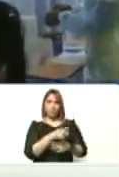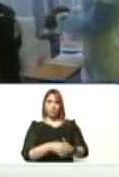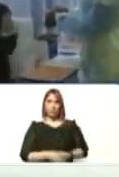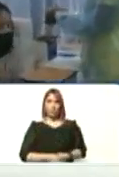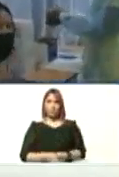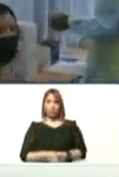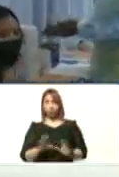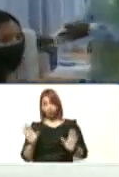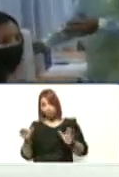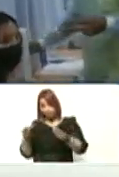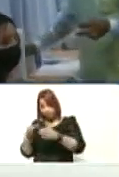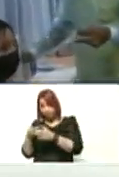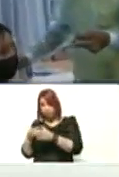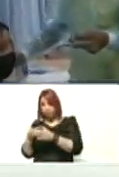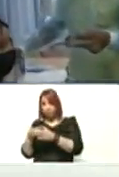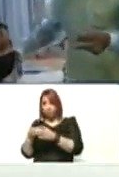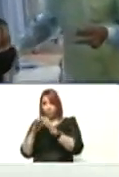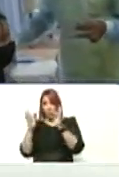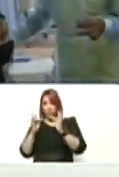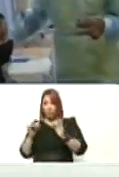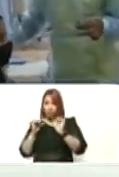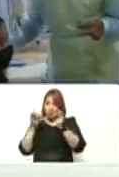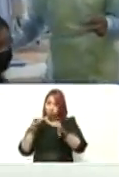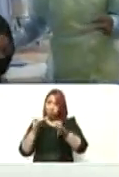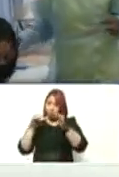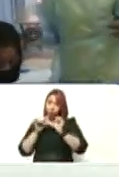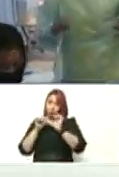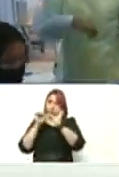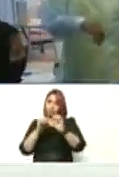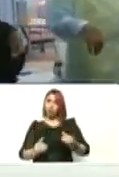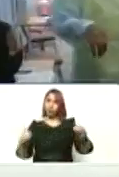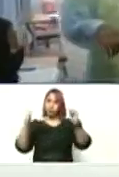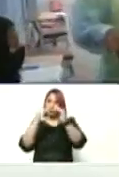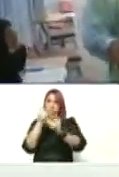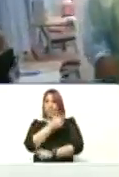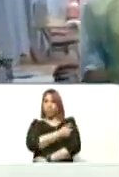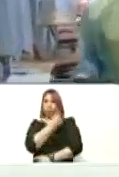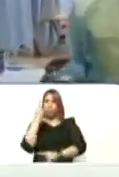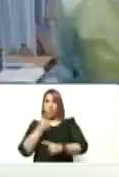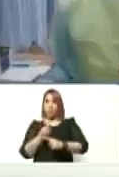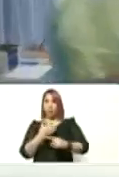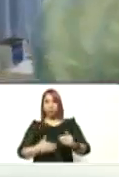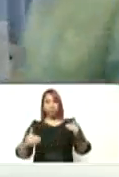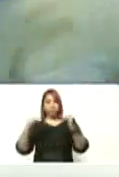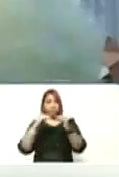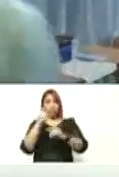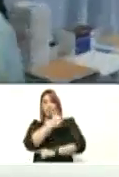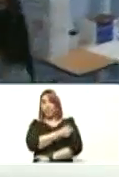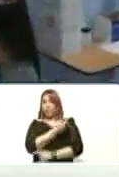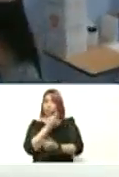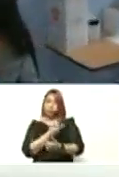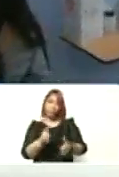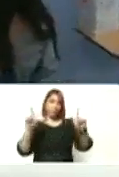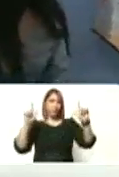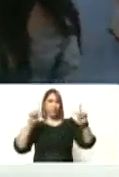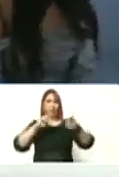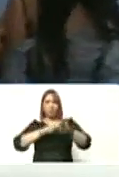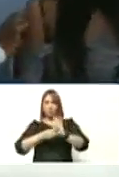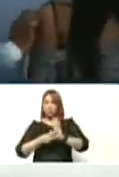y por otro lado de manera permanente y simultánea la vacunación la vacunación es libertad